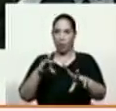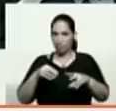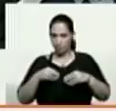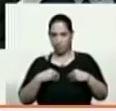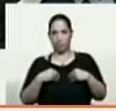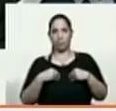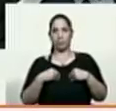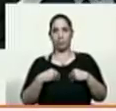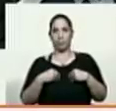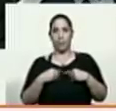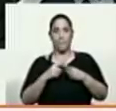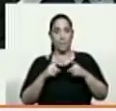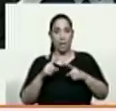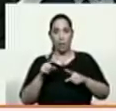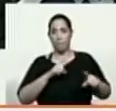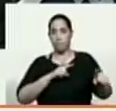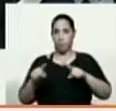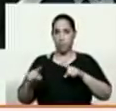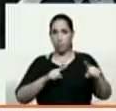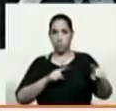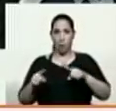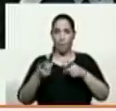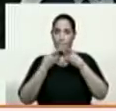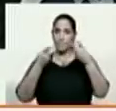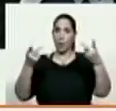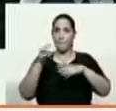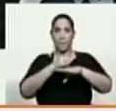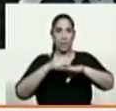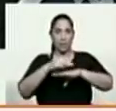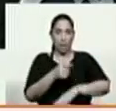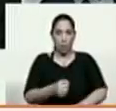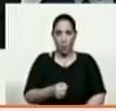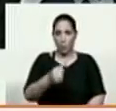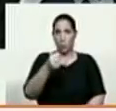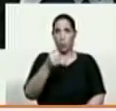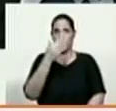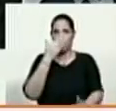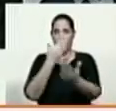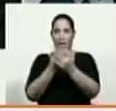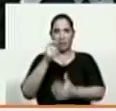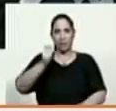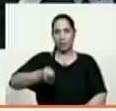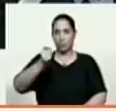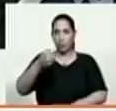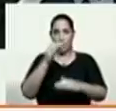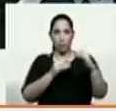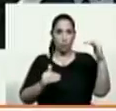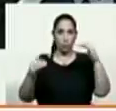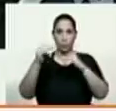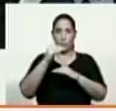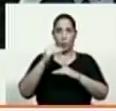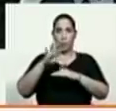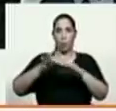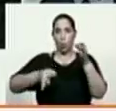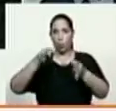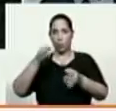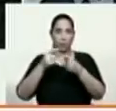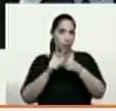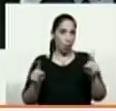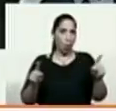tanto pues las acciones que anuncia el Ministerio Público el día de hoy y las que anunciamos ante el TCJ y otras que nos estamos reservando